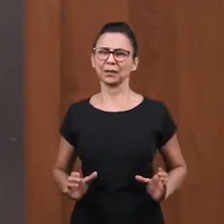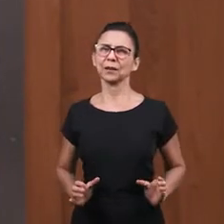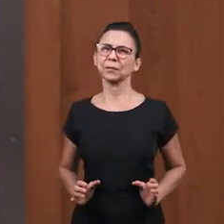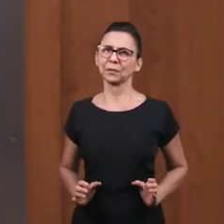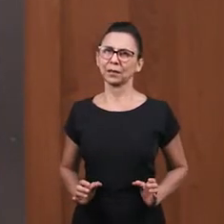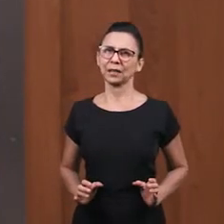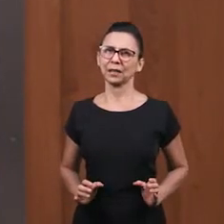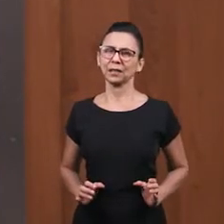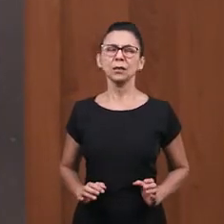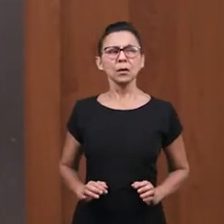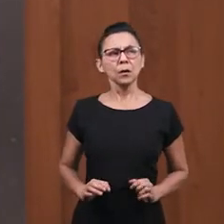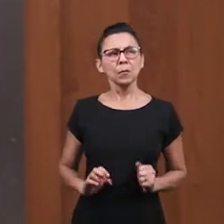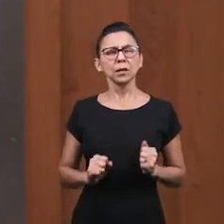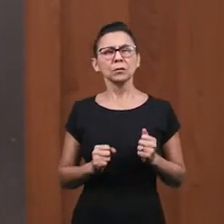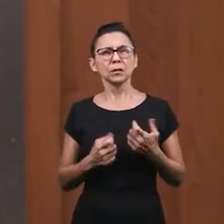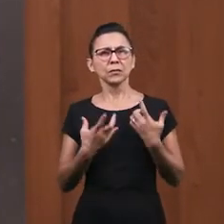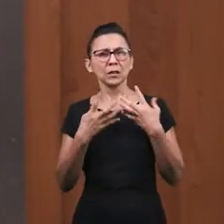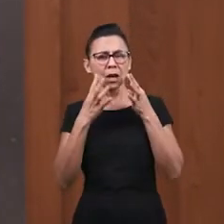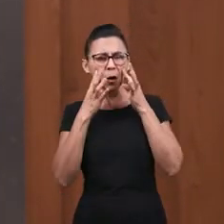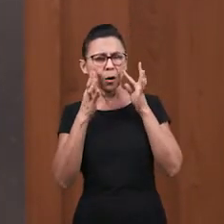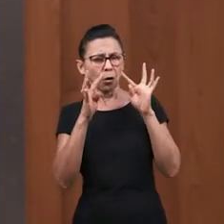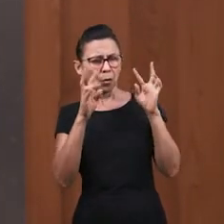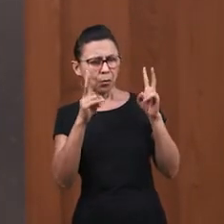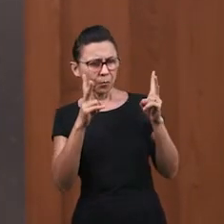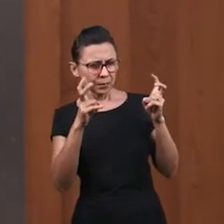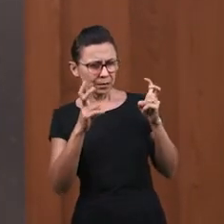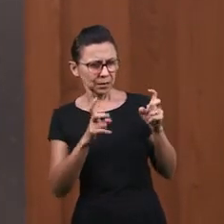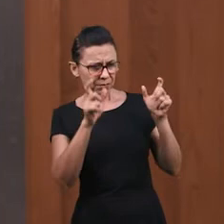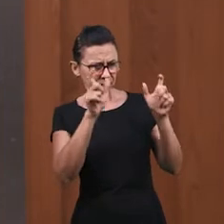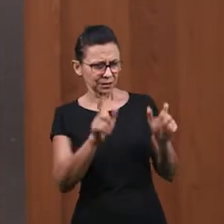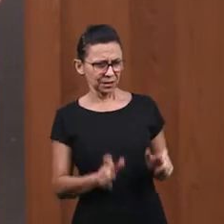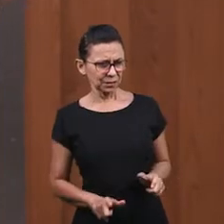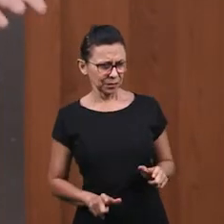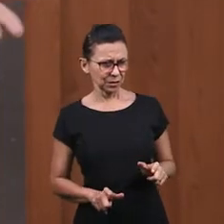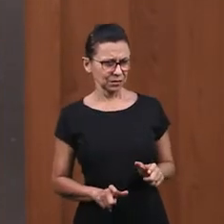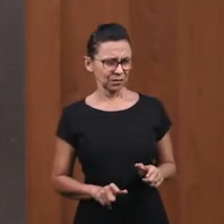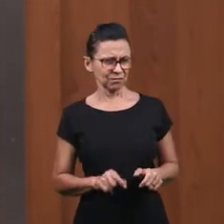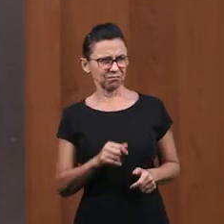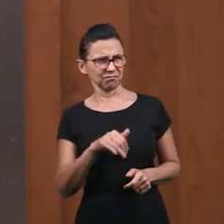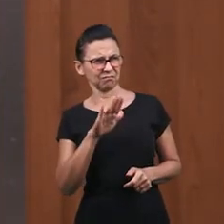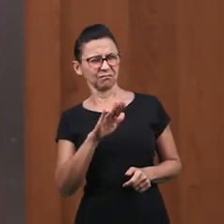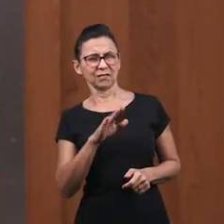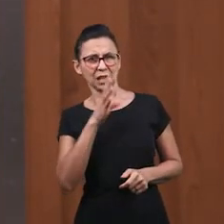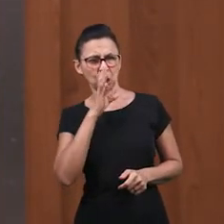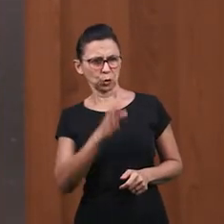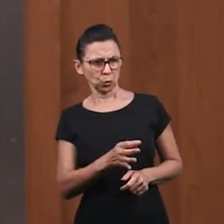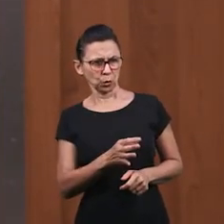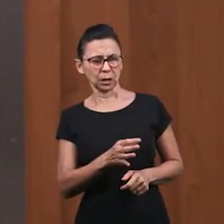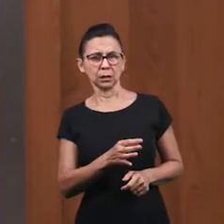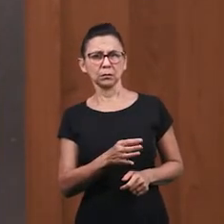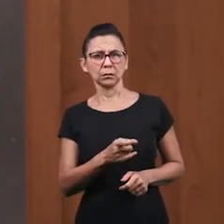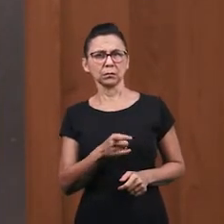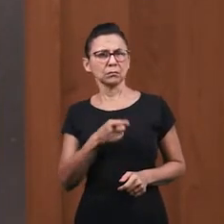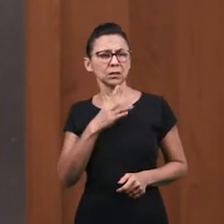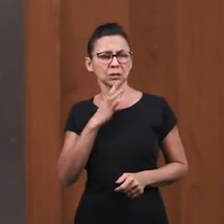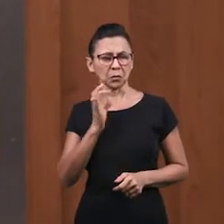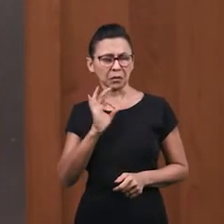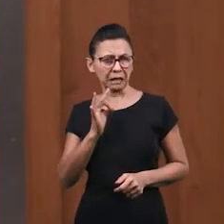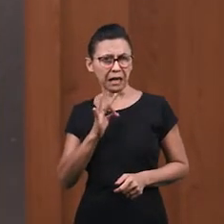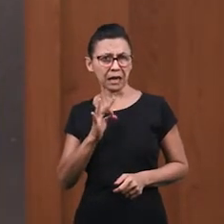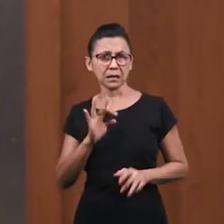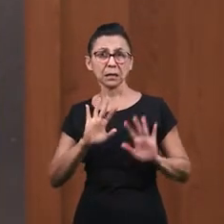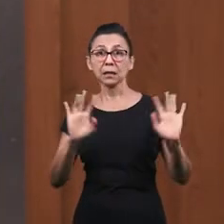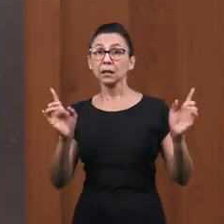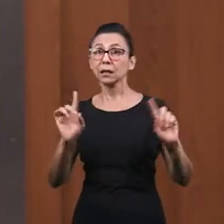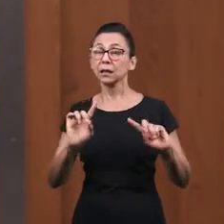tiene La mente de Cristo No hace Como la multitud Nosotros no podemos Mirar solo el exterior De las personas Y decir